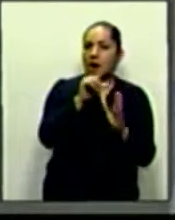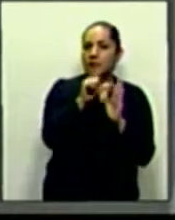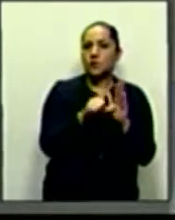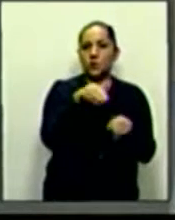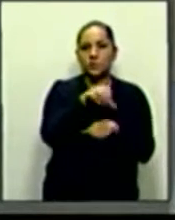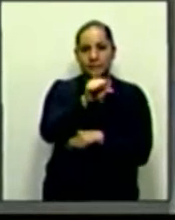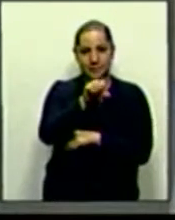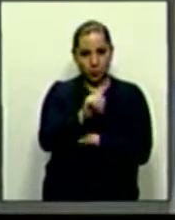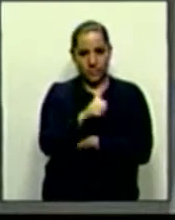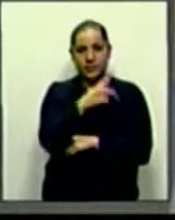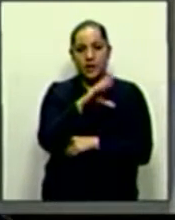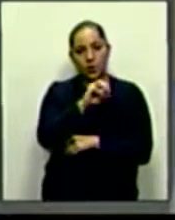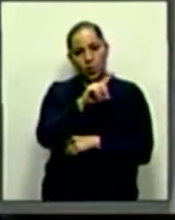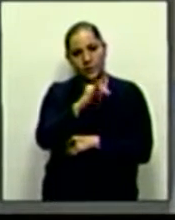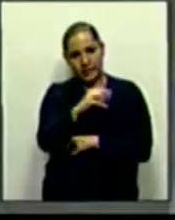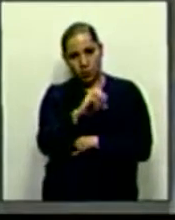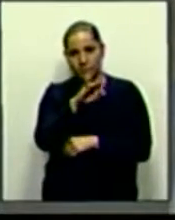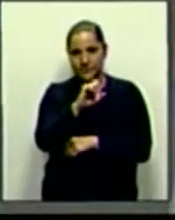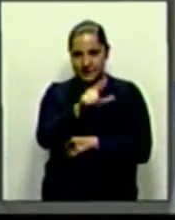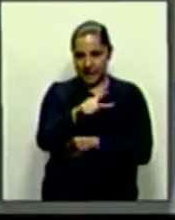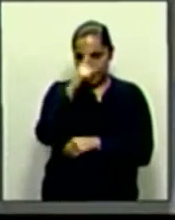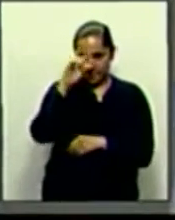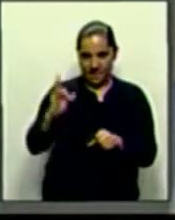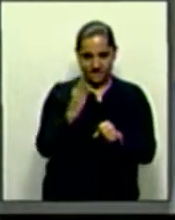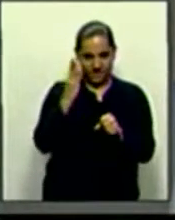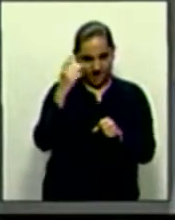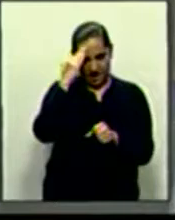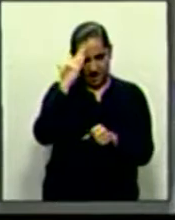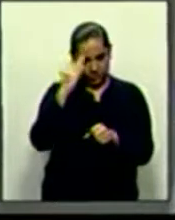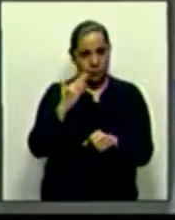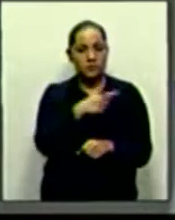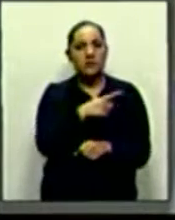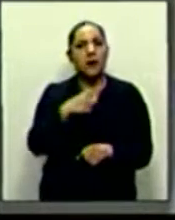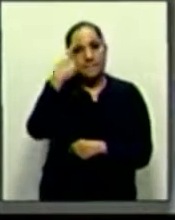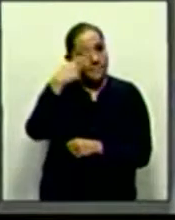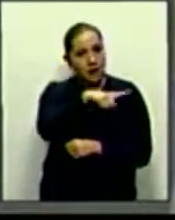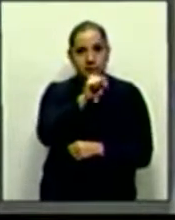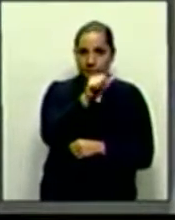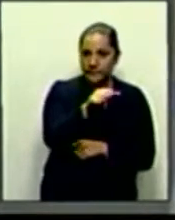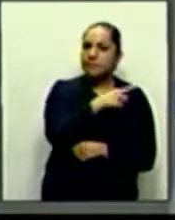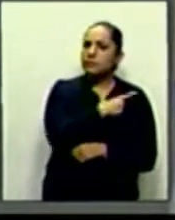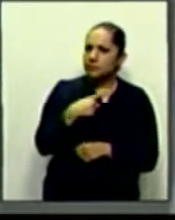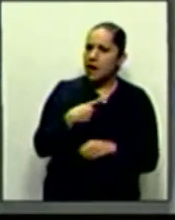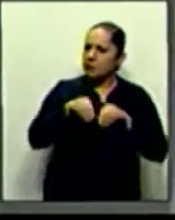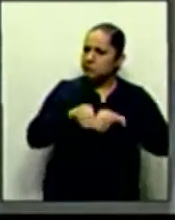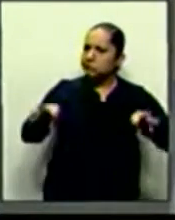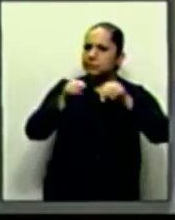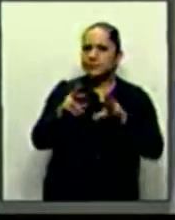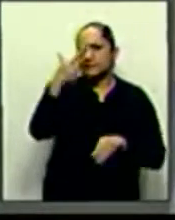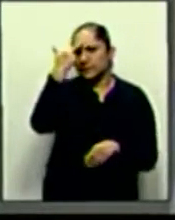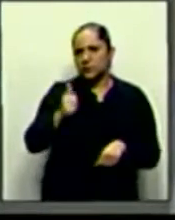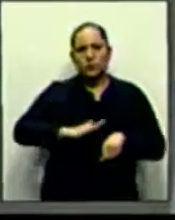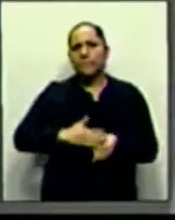Fiscal de la Federación a fin de que el sistema de administración tributaria publique los motivos por los que